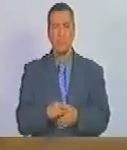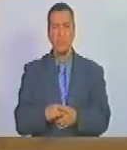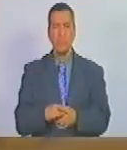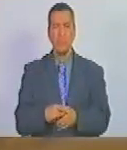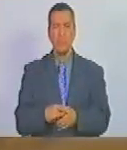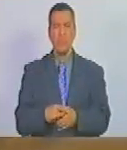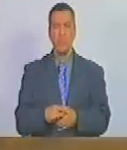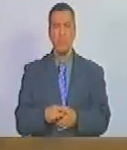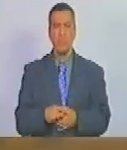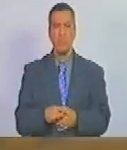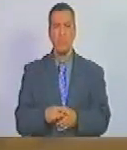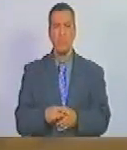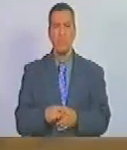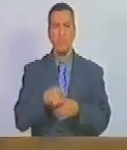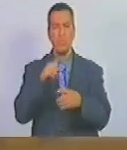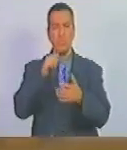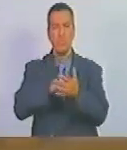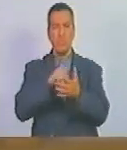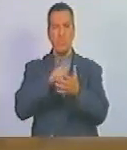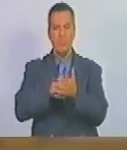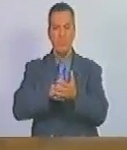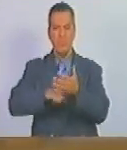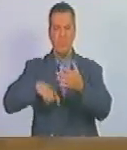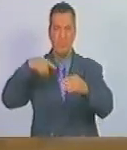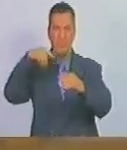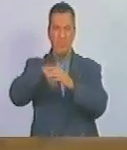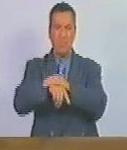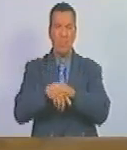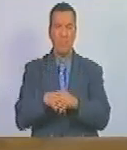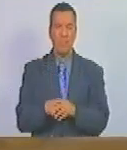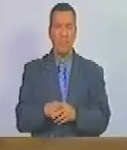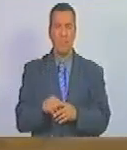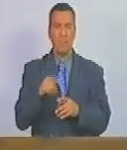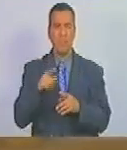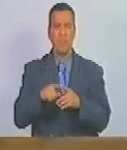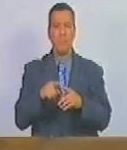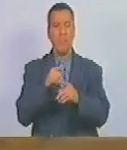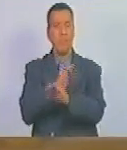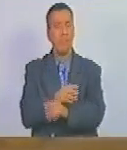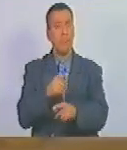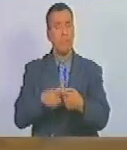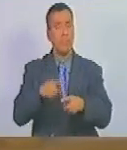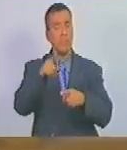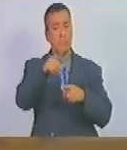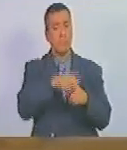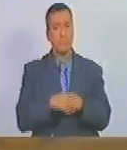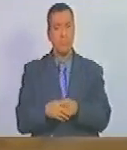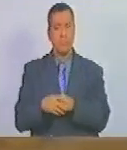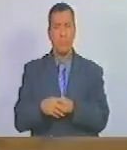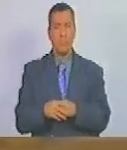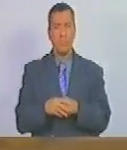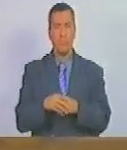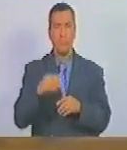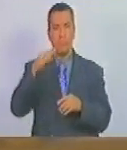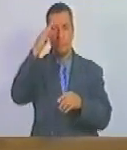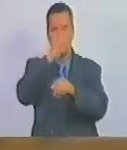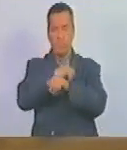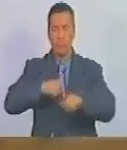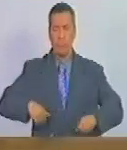provoca violarte el soldado israelí para que